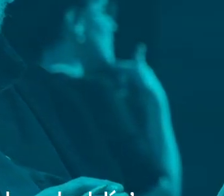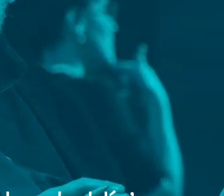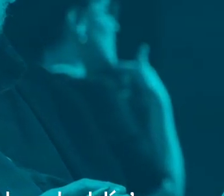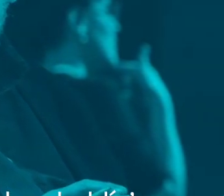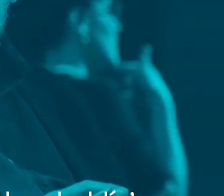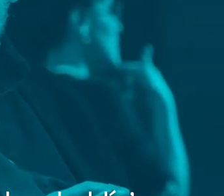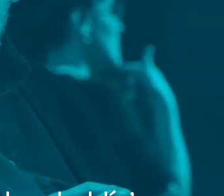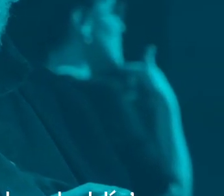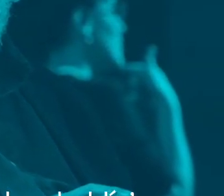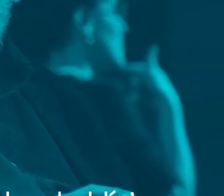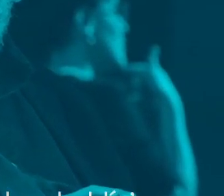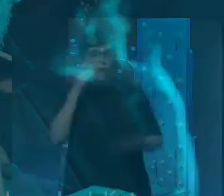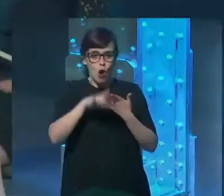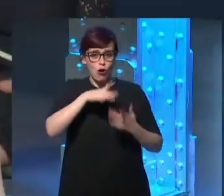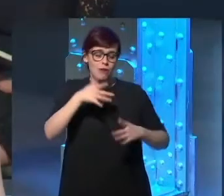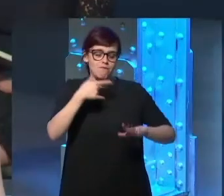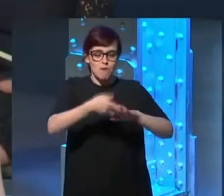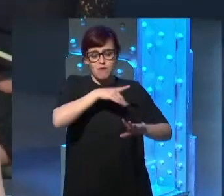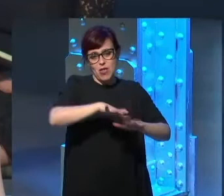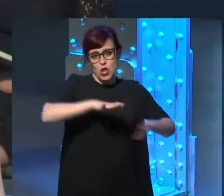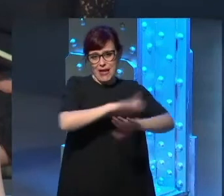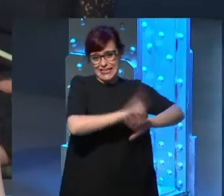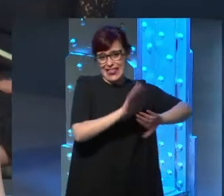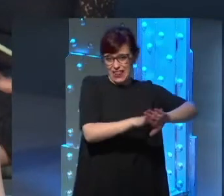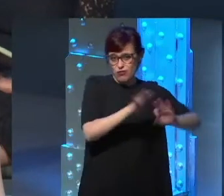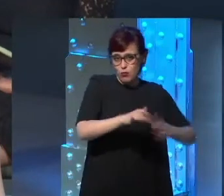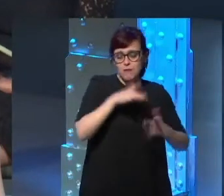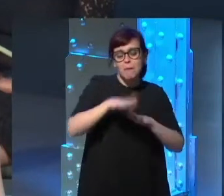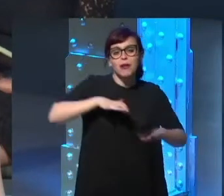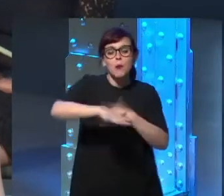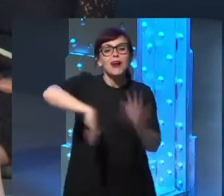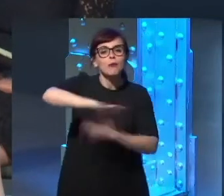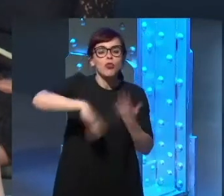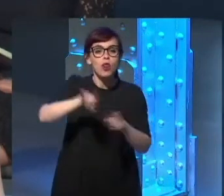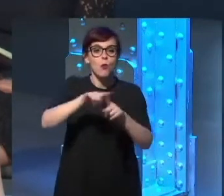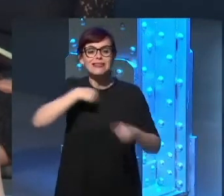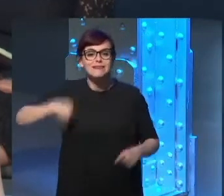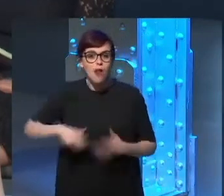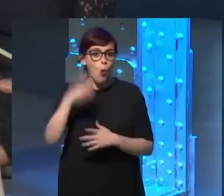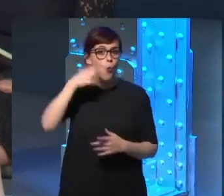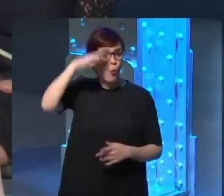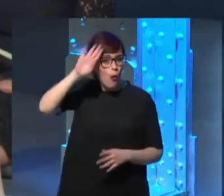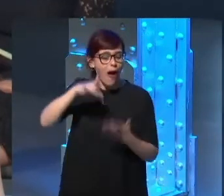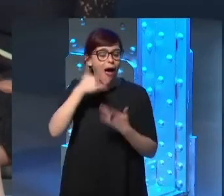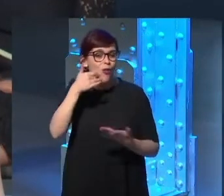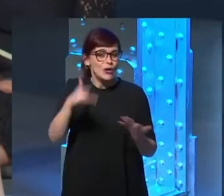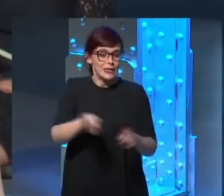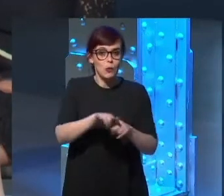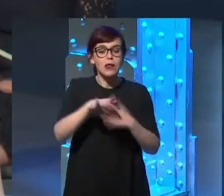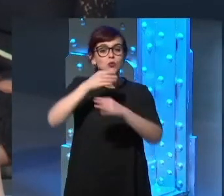hasta el día de hoy. Lo que pasó en el 68 no era una revolución como la China o la cubana, donde el objetivo fuera